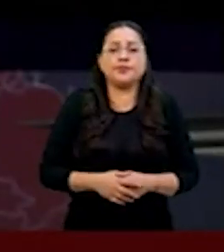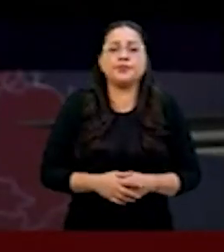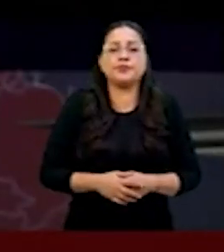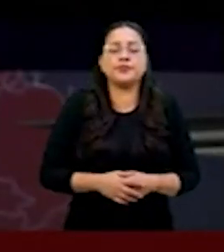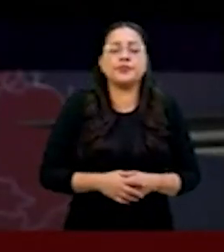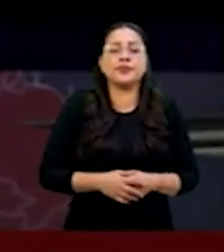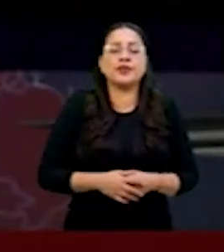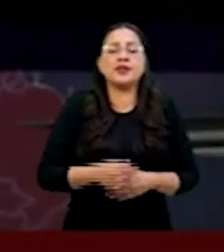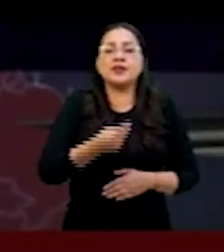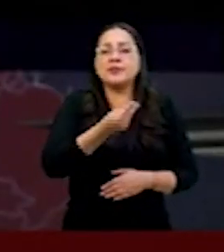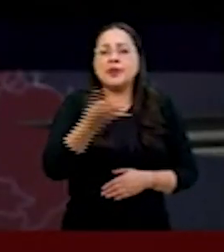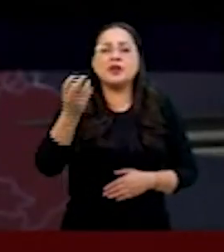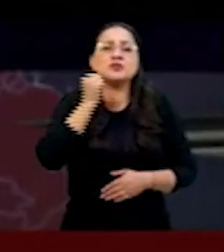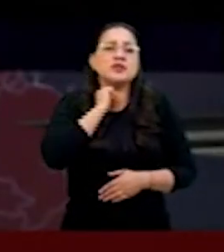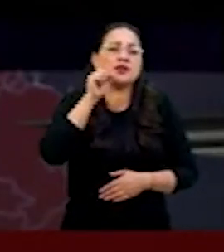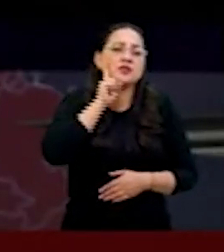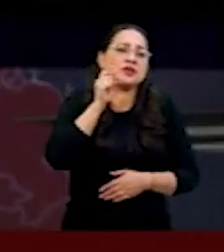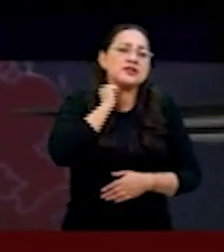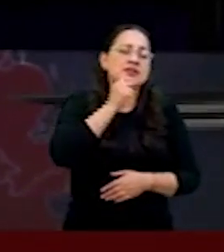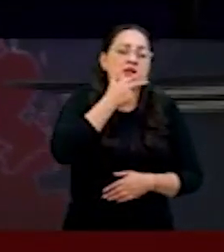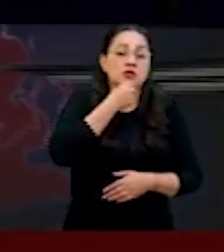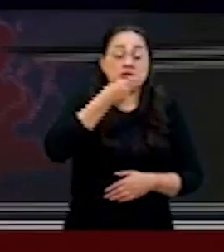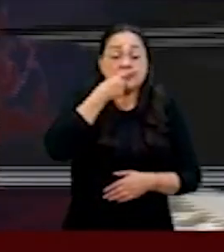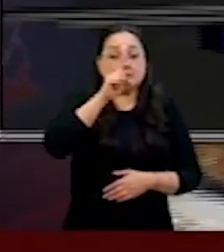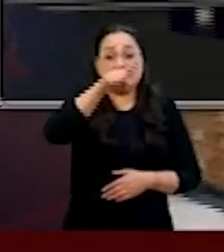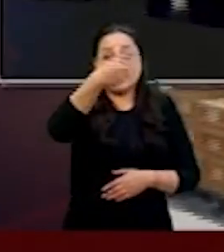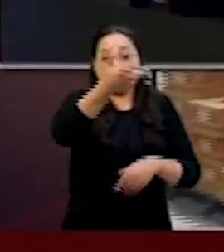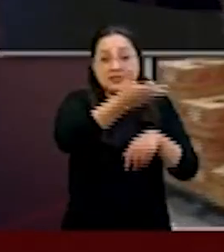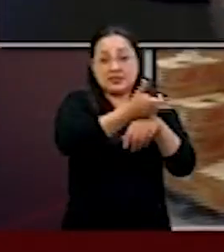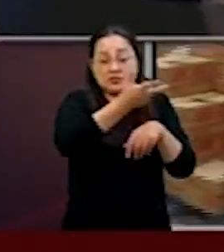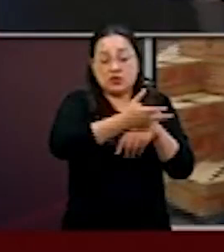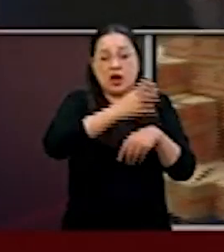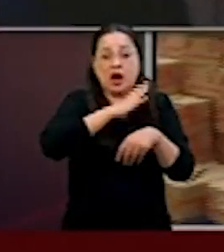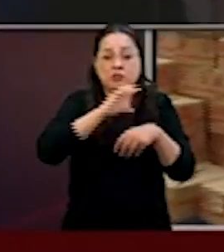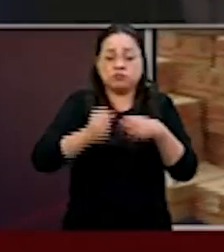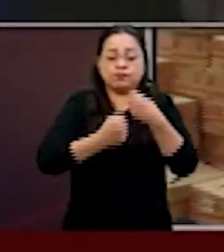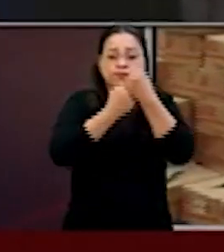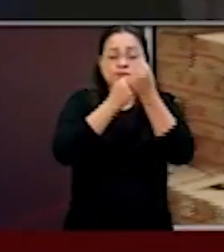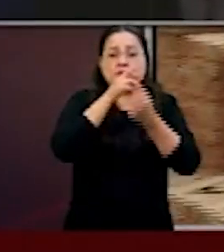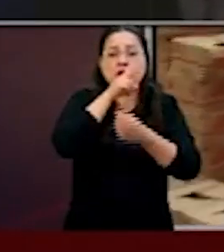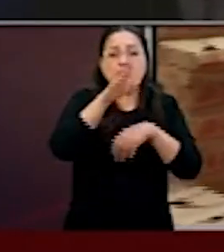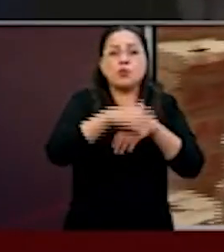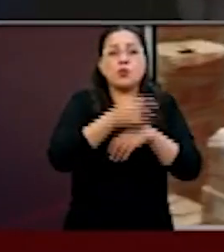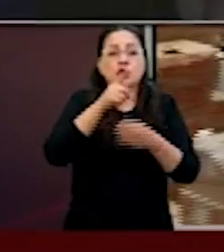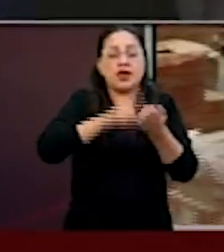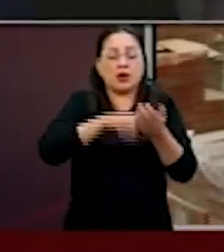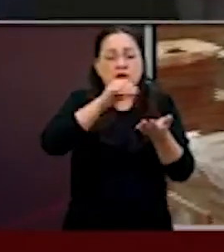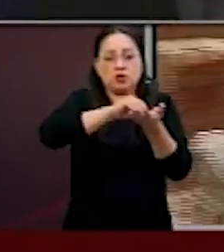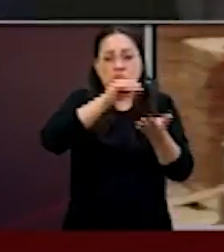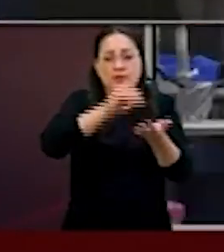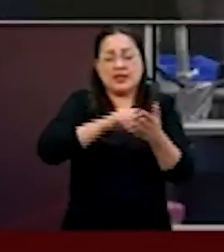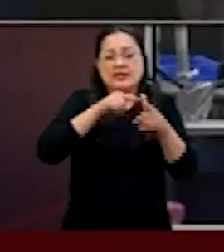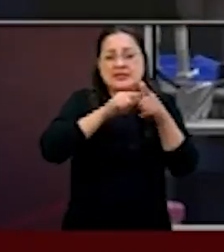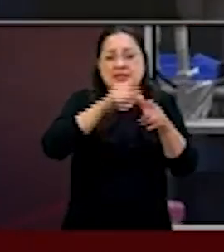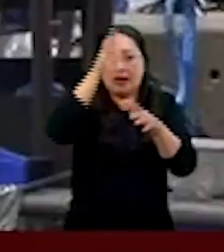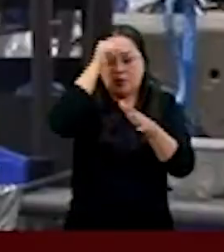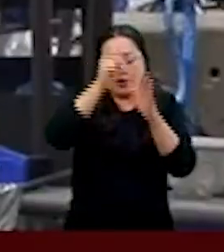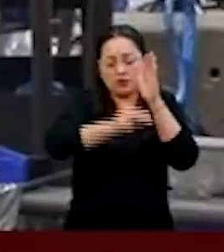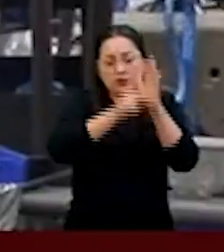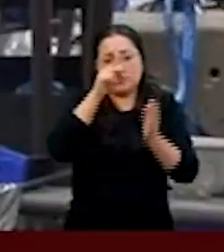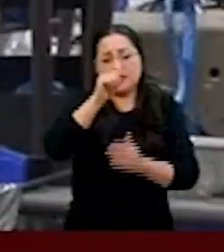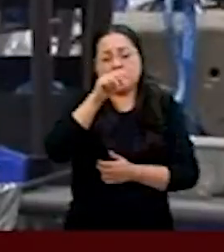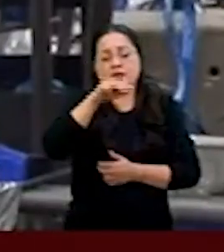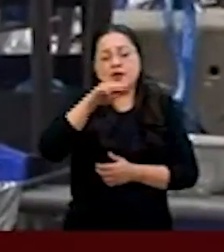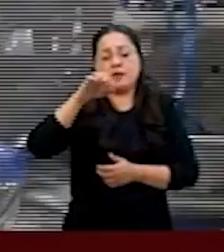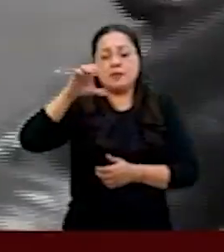Legisladoras y legisladores señalaron que la región norteamericana se ha fortalecido ahora que el T-MEC está vigente, aunque reconocieron que aún existen